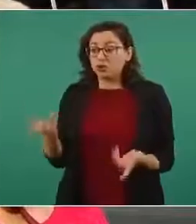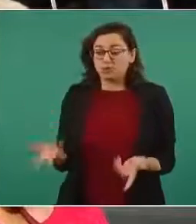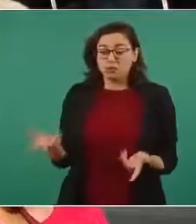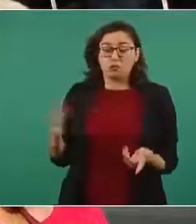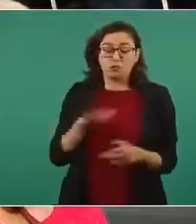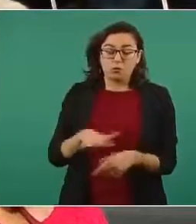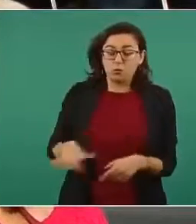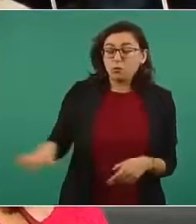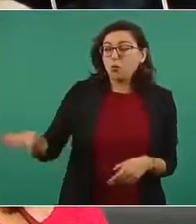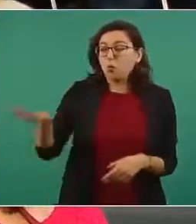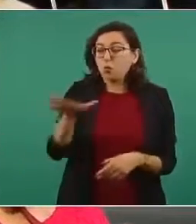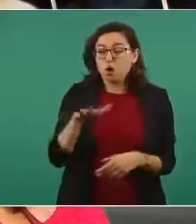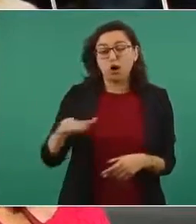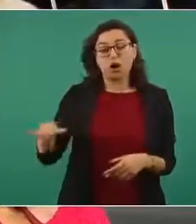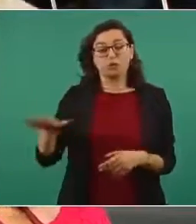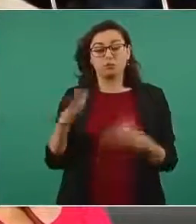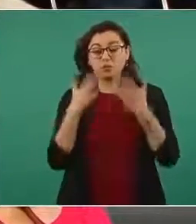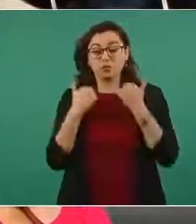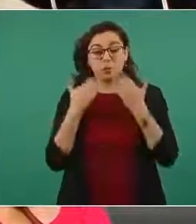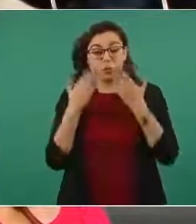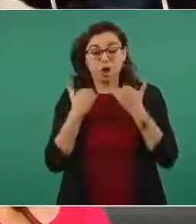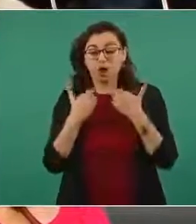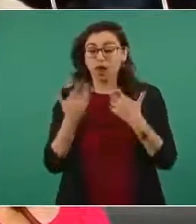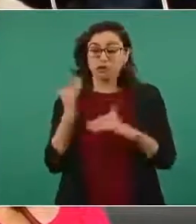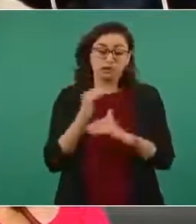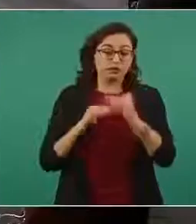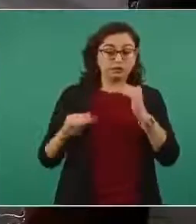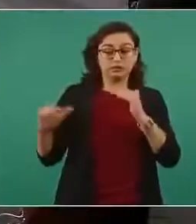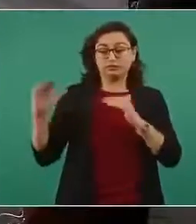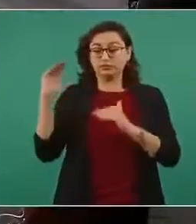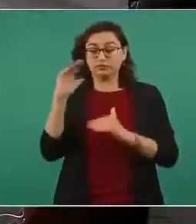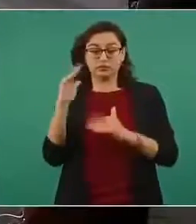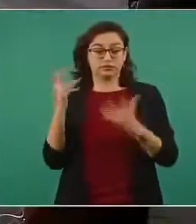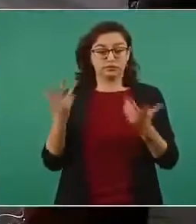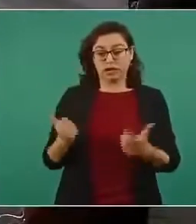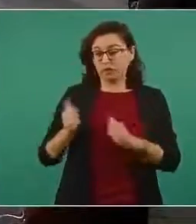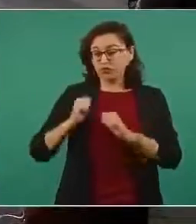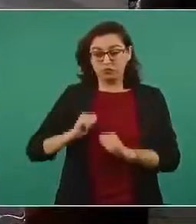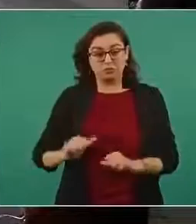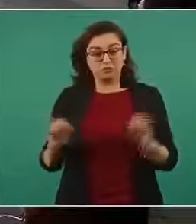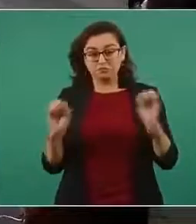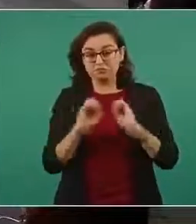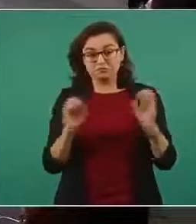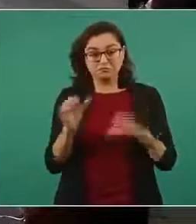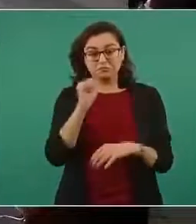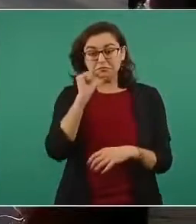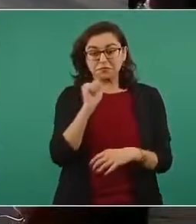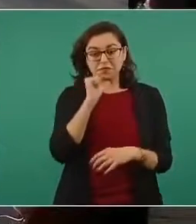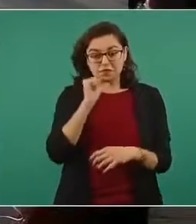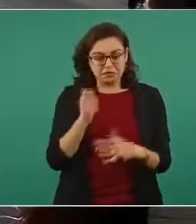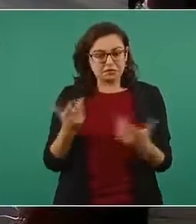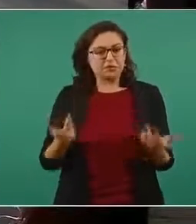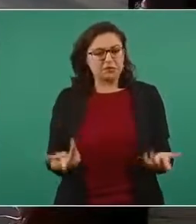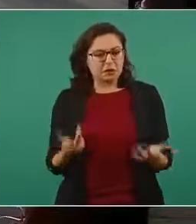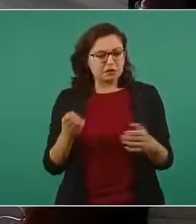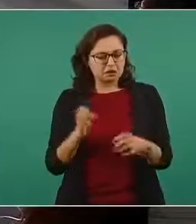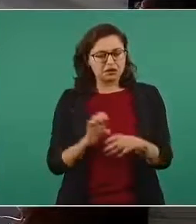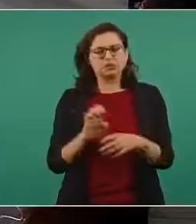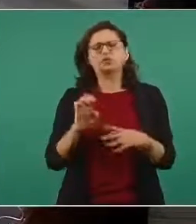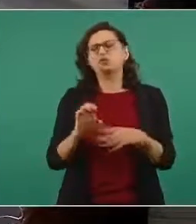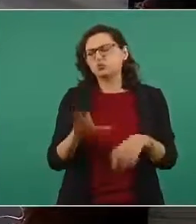pueblo que está ni siquiera está en un área operativa esta persona como para que pensaran que pudo haberselo